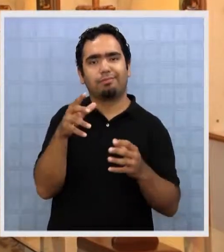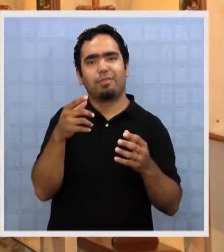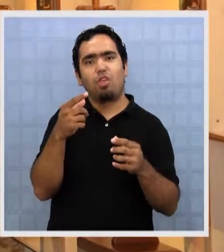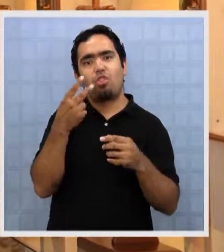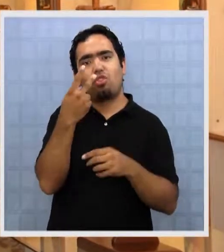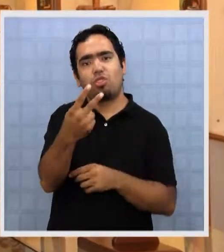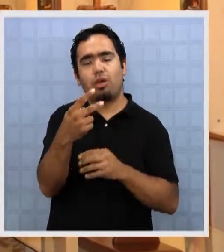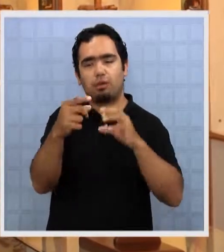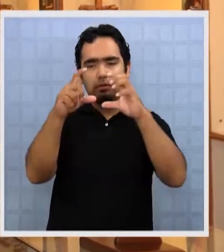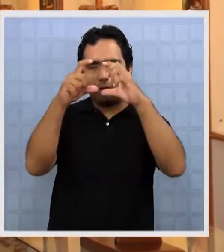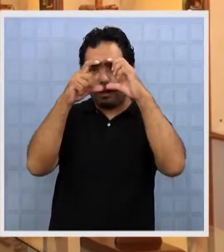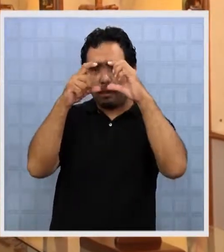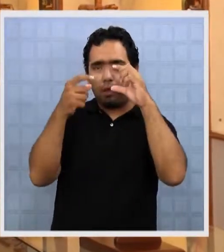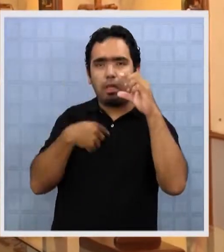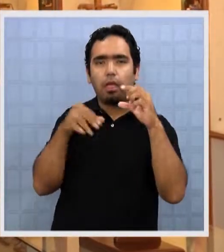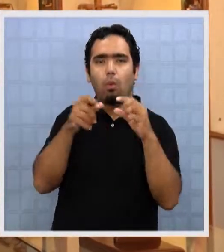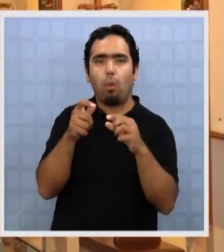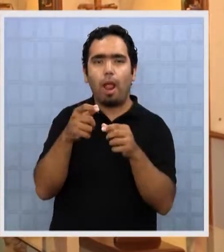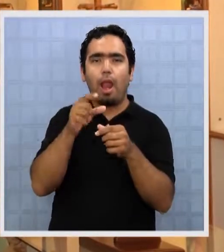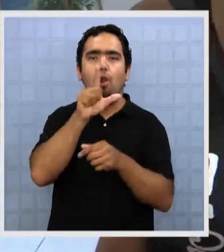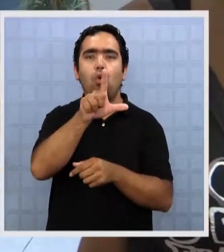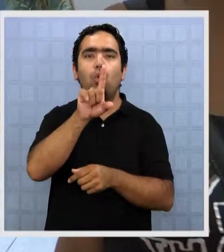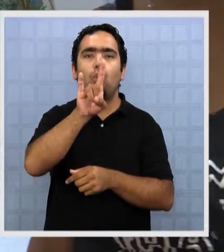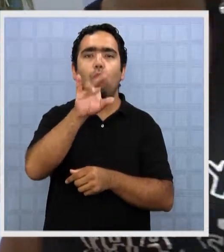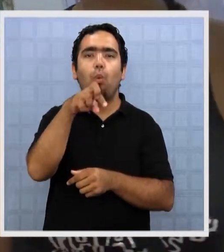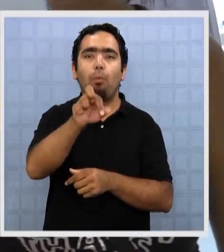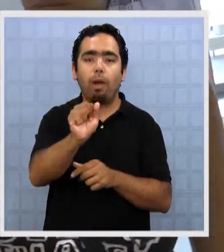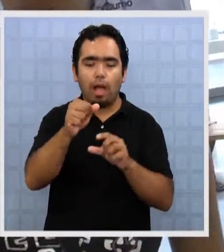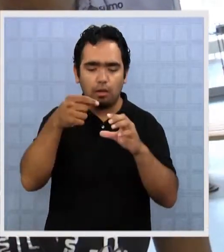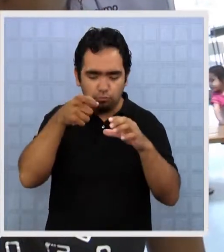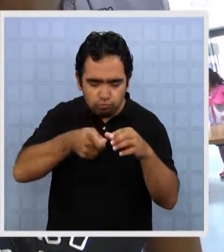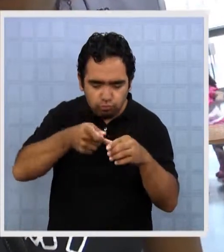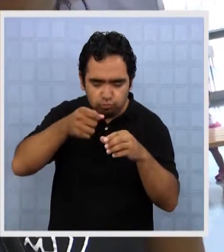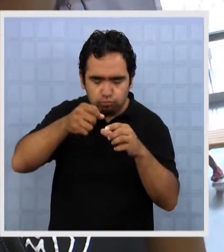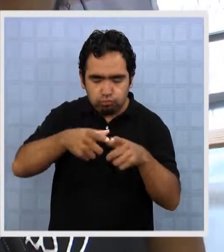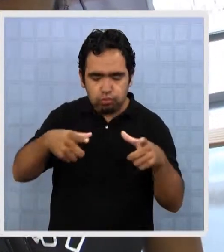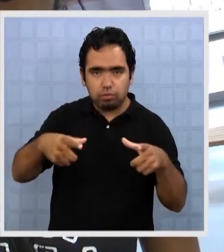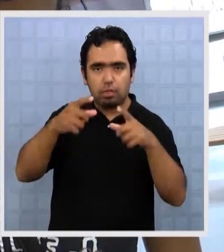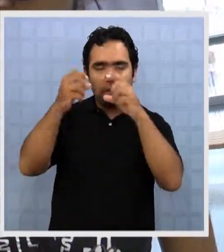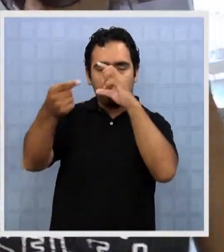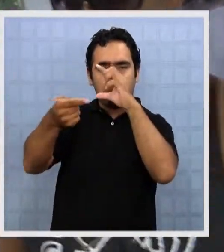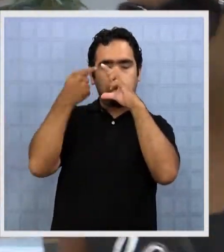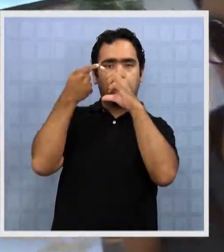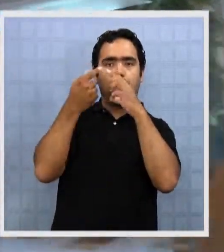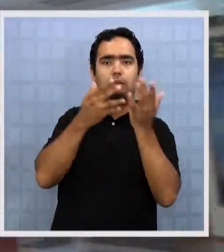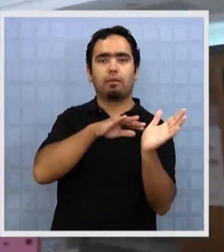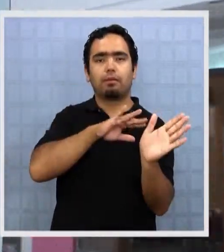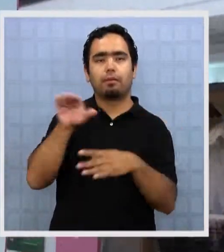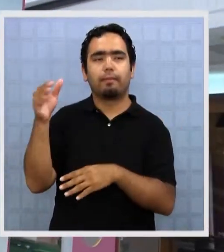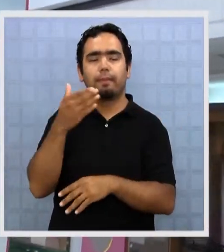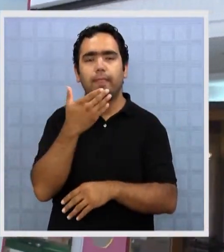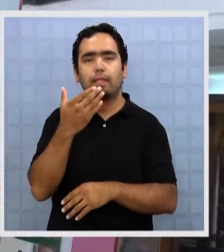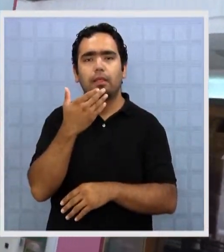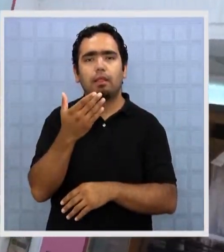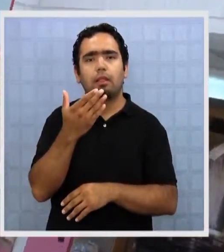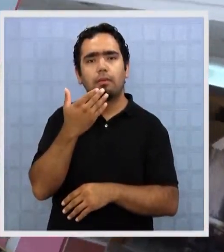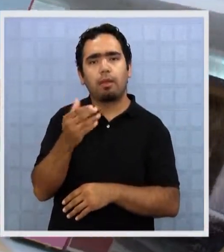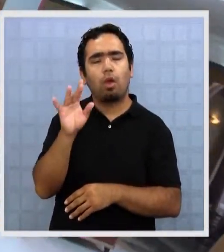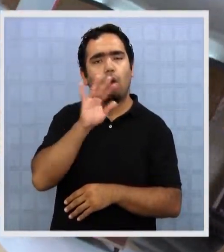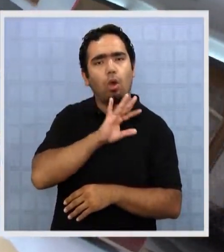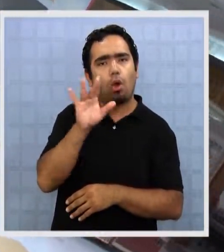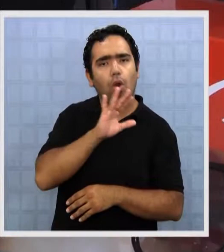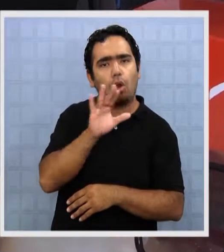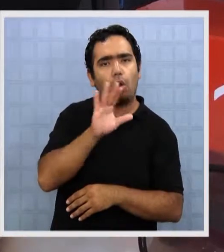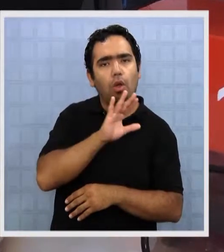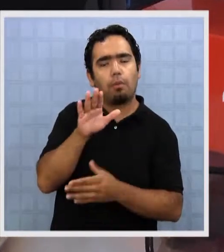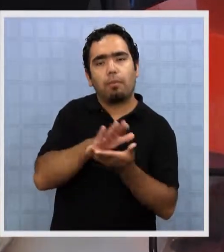cristal que está haciendo un efecto de lupa en tu vista y te puede dañar mucho más rápido la vista. No es lo mismo el color de un anteojo de sol